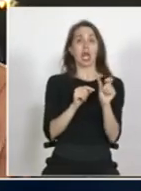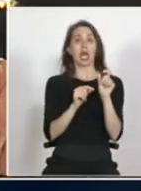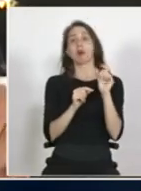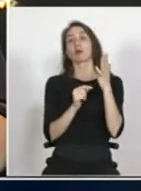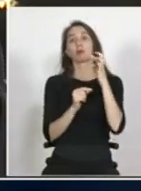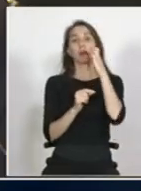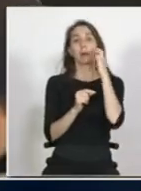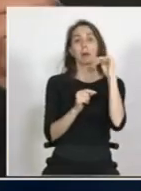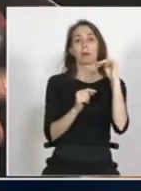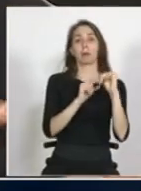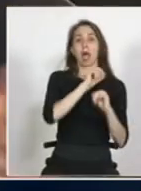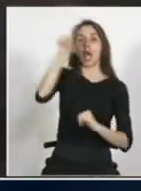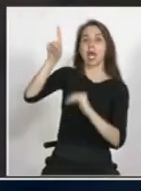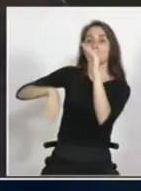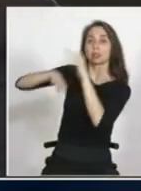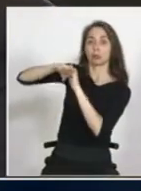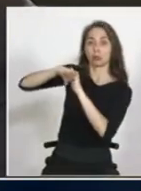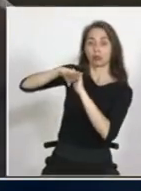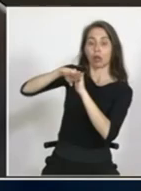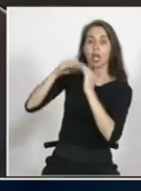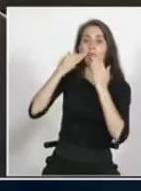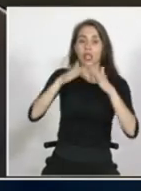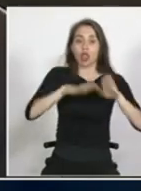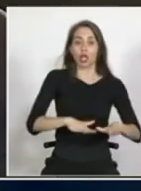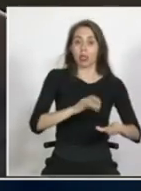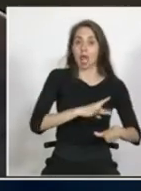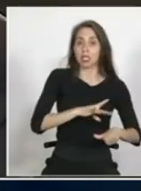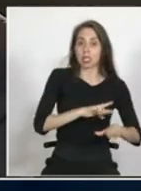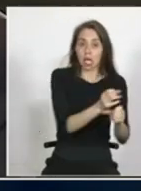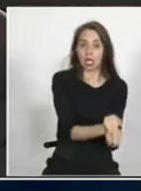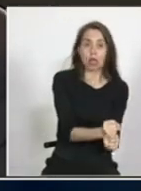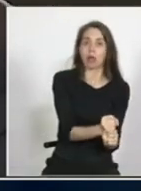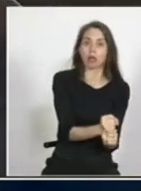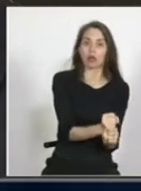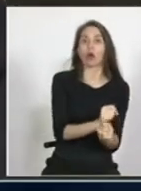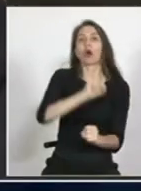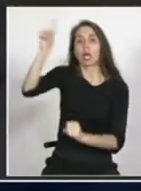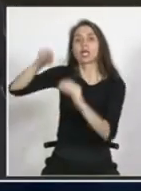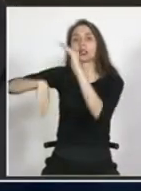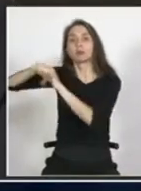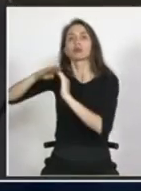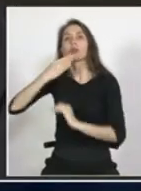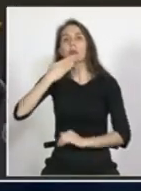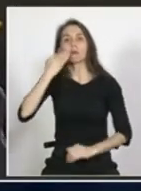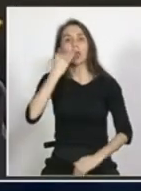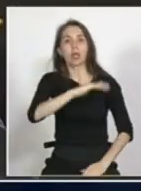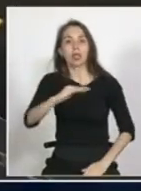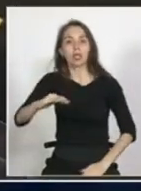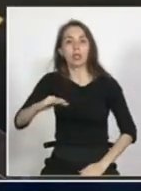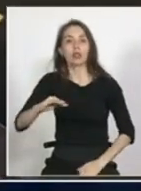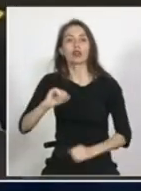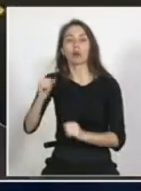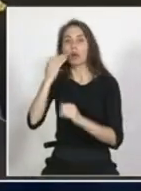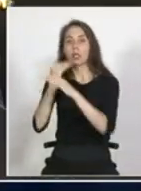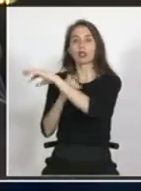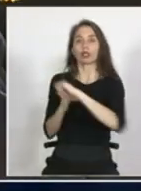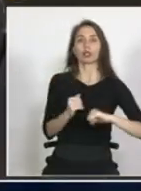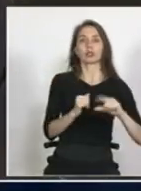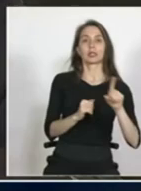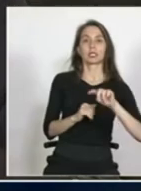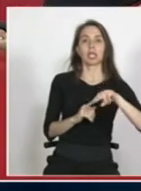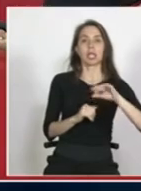no podemos expulsar adultos dejando a los niños acá porque además los dejaríamos en el cename sería como un rap como alguien pudiera decir